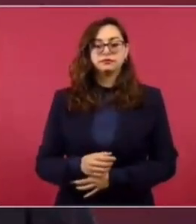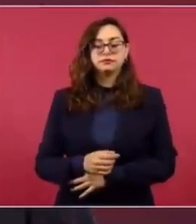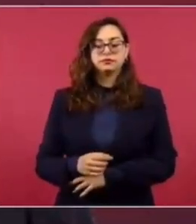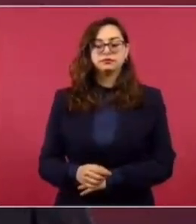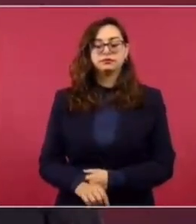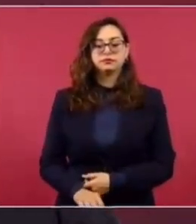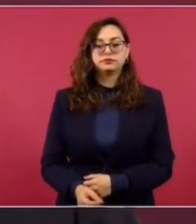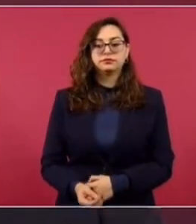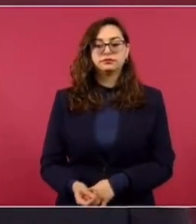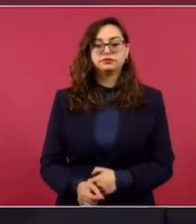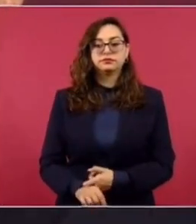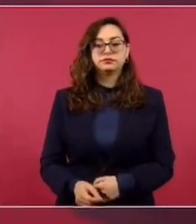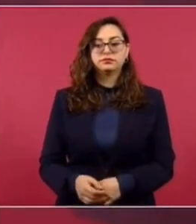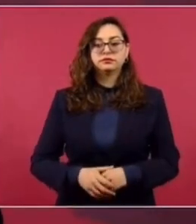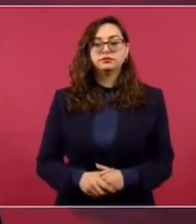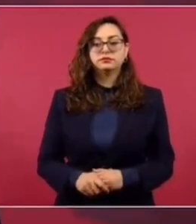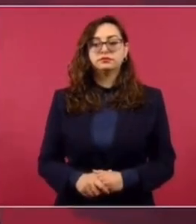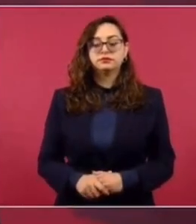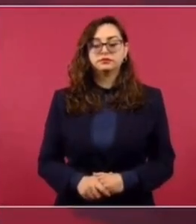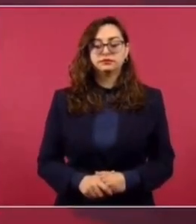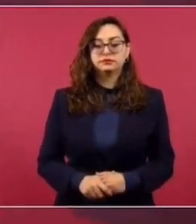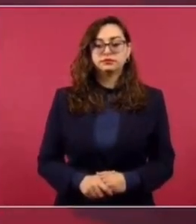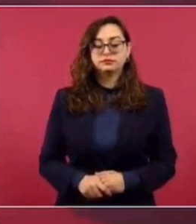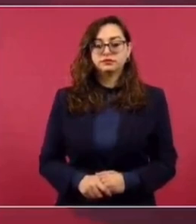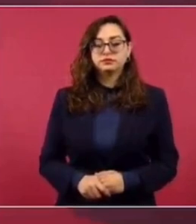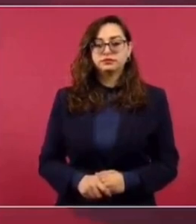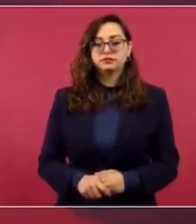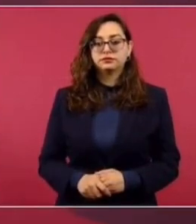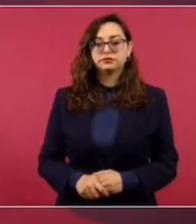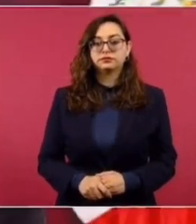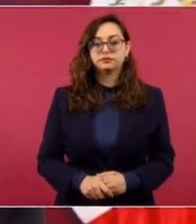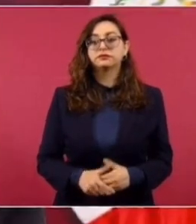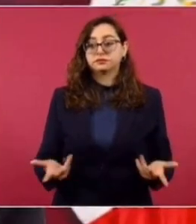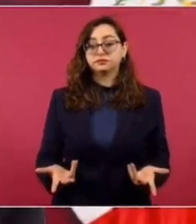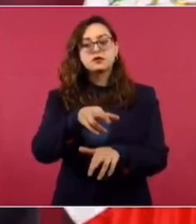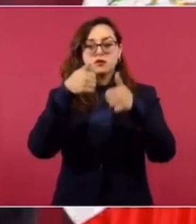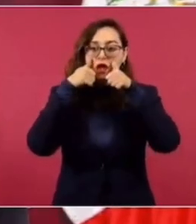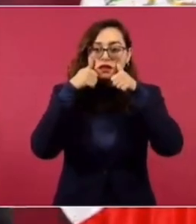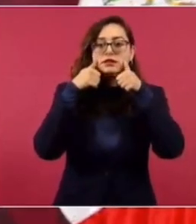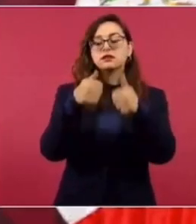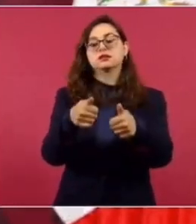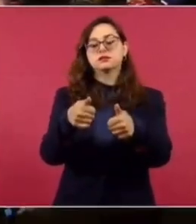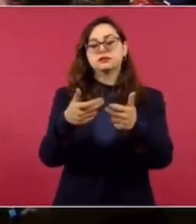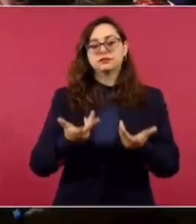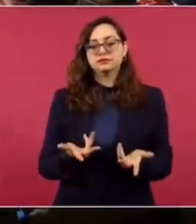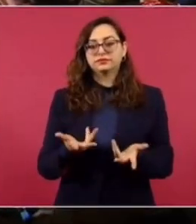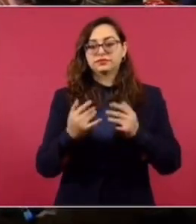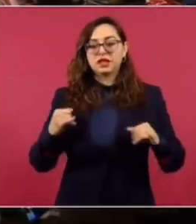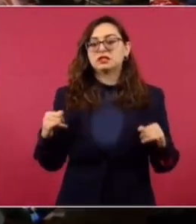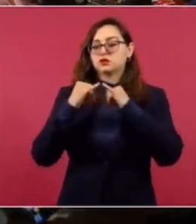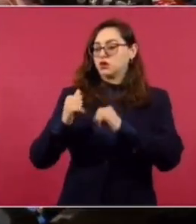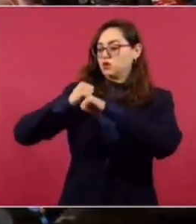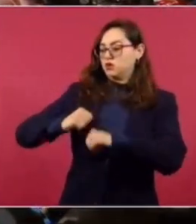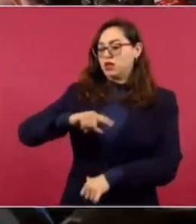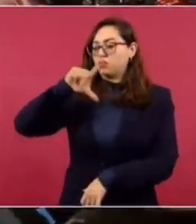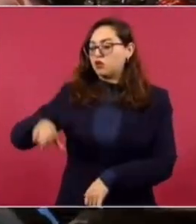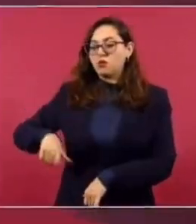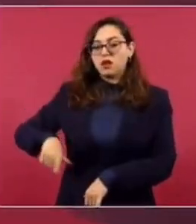Y que cada vez se respete más al pueblo. Las instituciones no estén al servicio